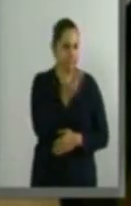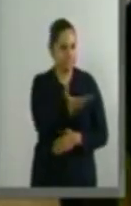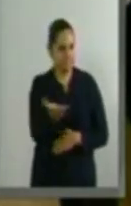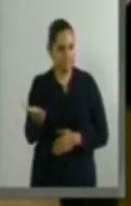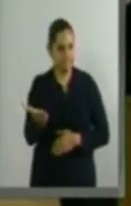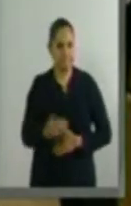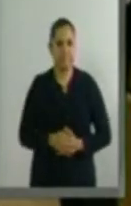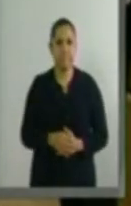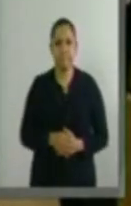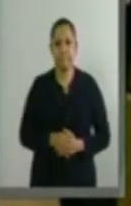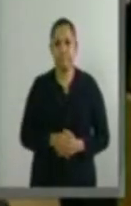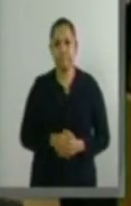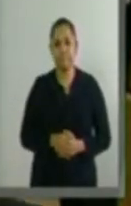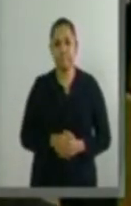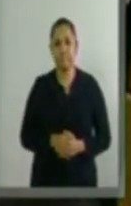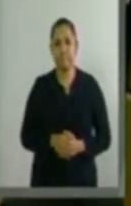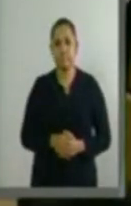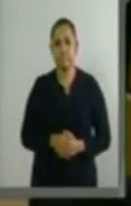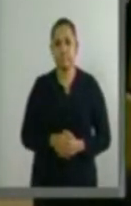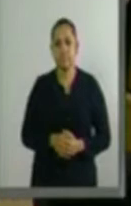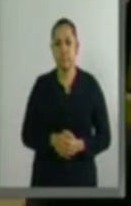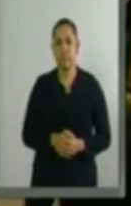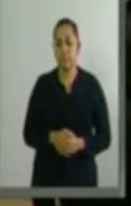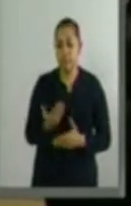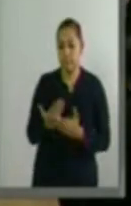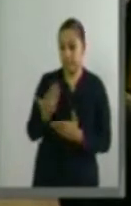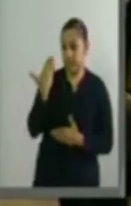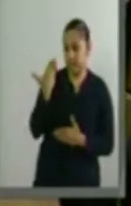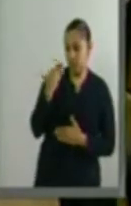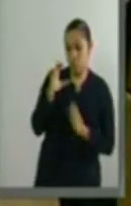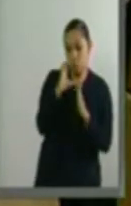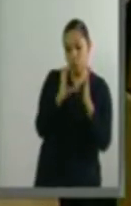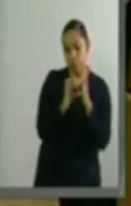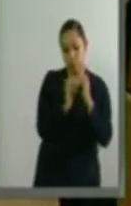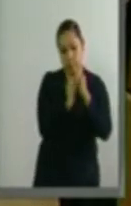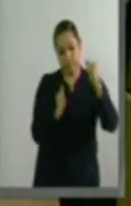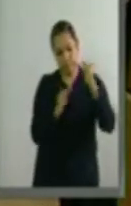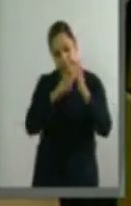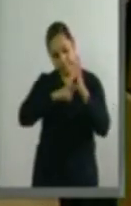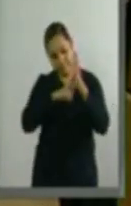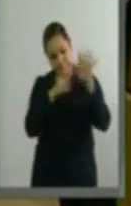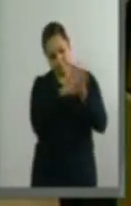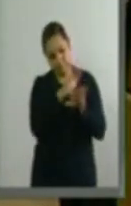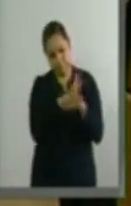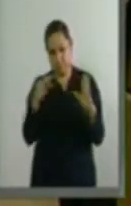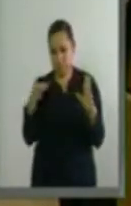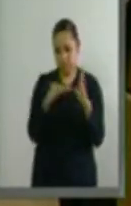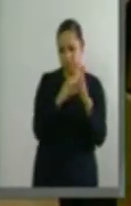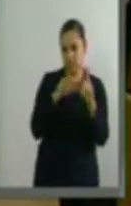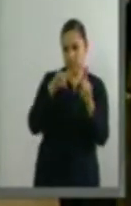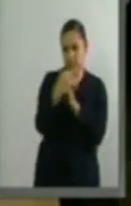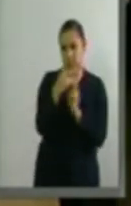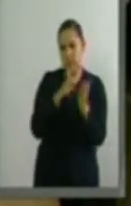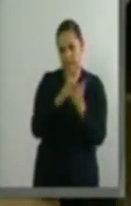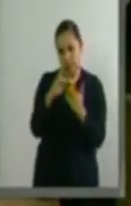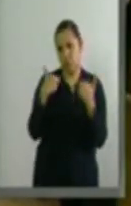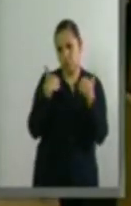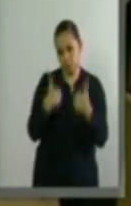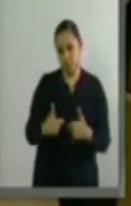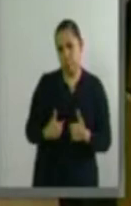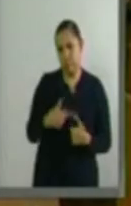Con la Reforma Constitucional en materia de Derechos Humanos, publicada en el Diario Oficial de la Federación,